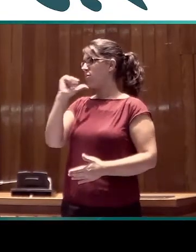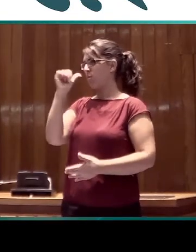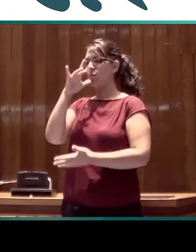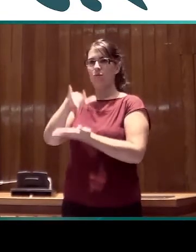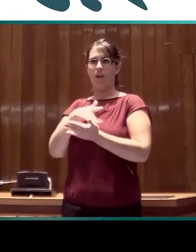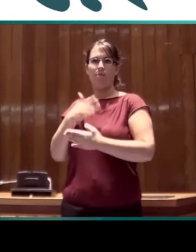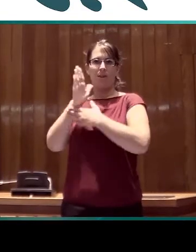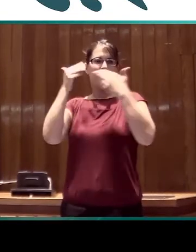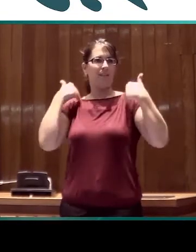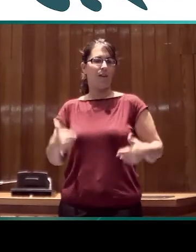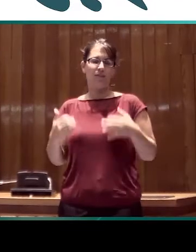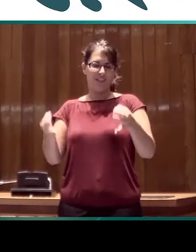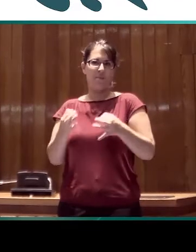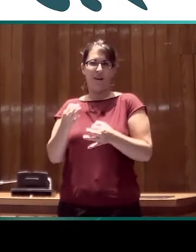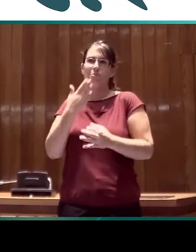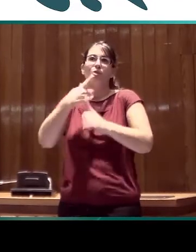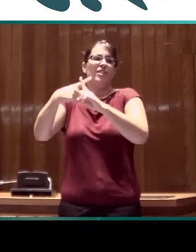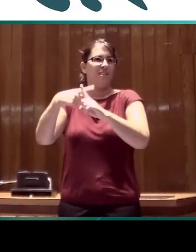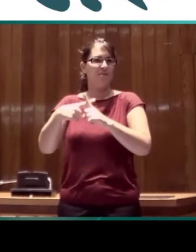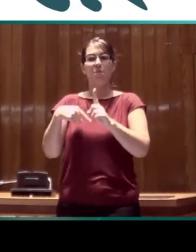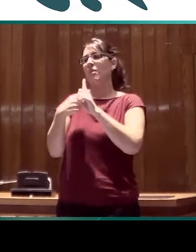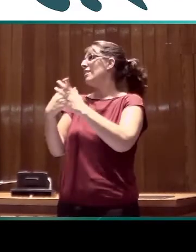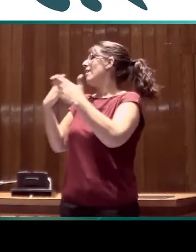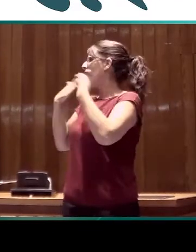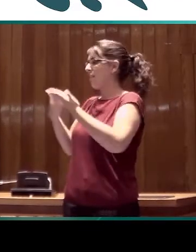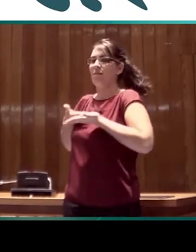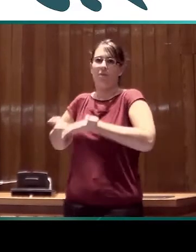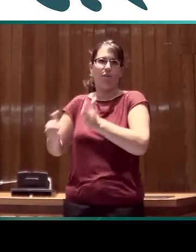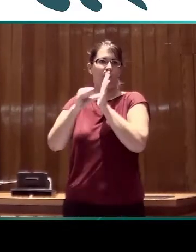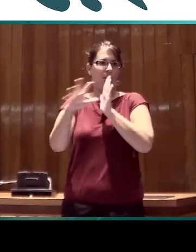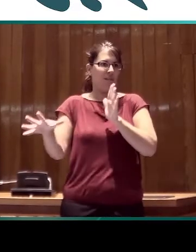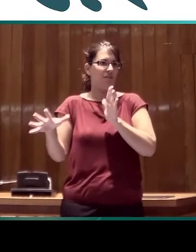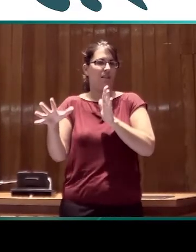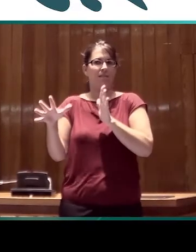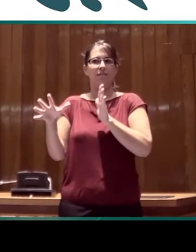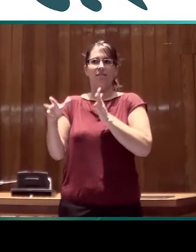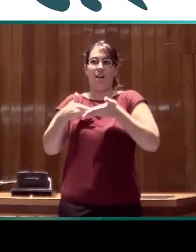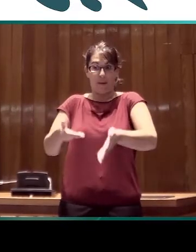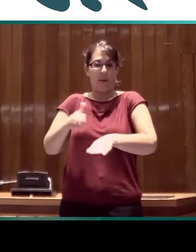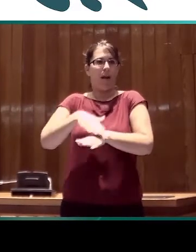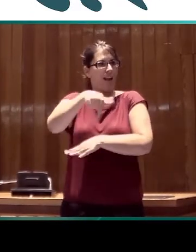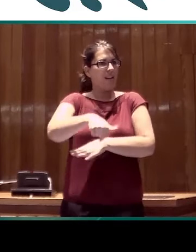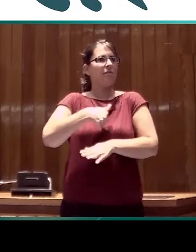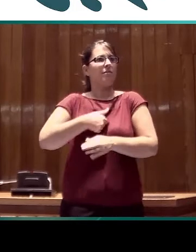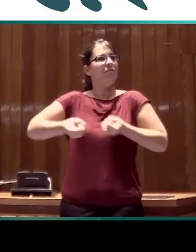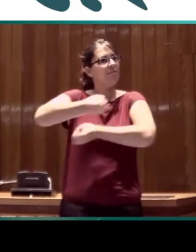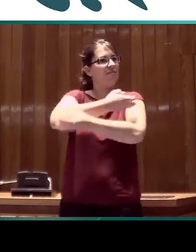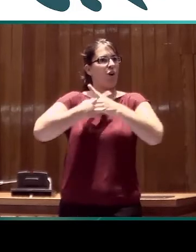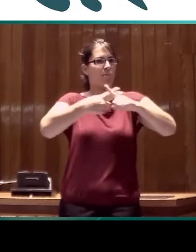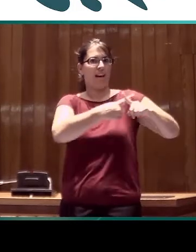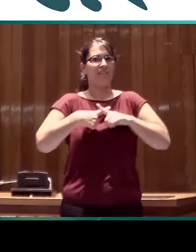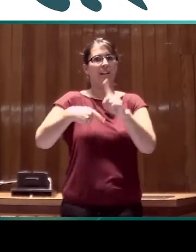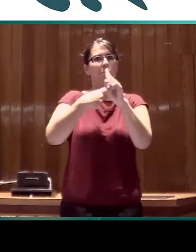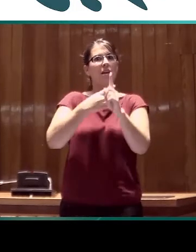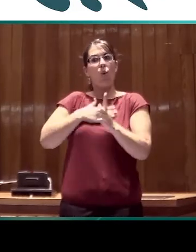generosa, y agradecer la invitación del CENELSE para poder compartir con vosotros hoy un rato y contaros qué es lo que hacemos en la